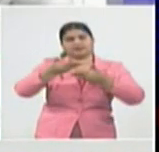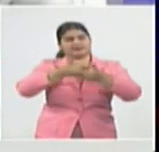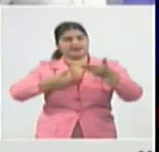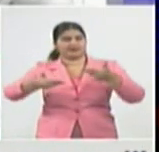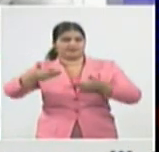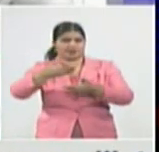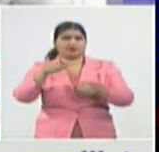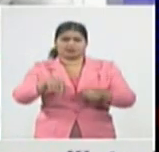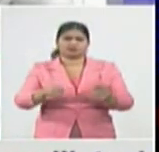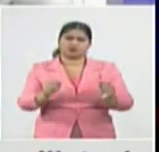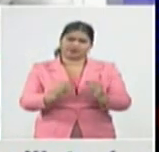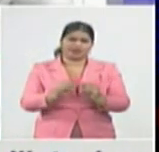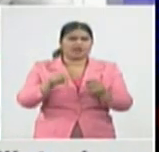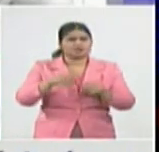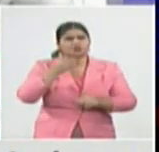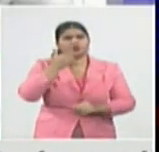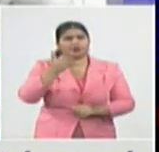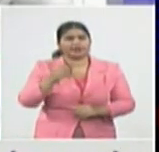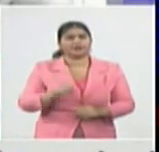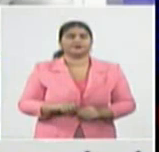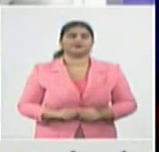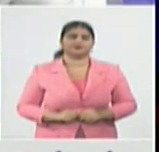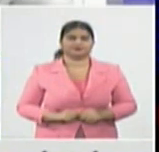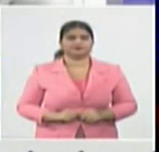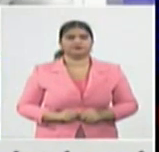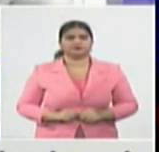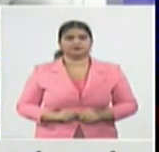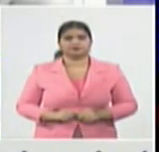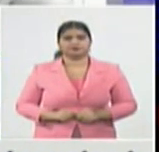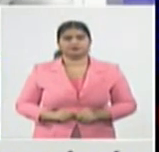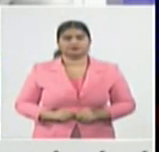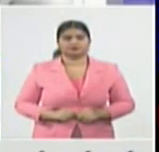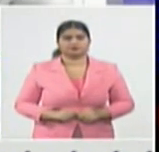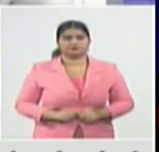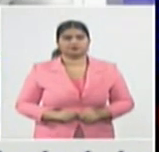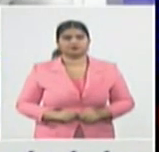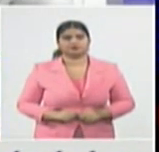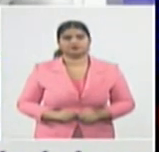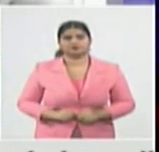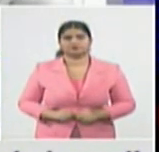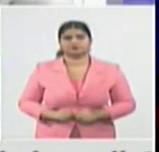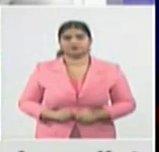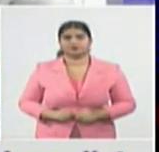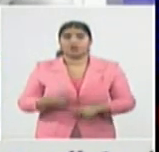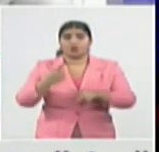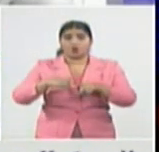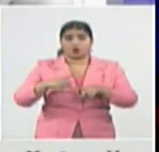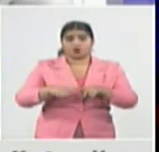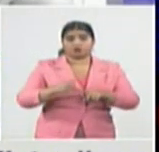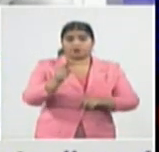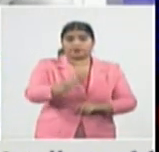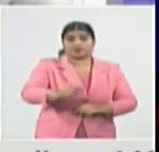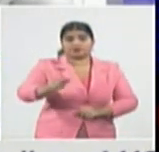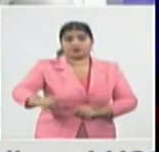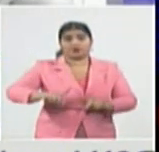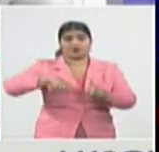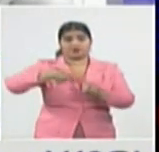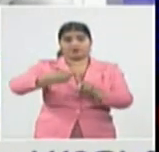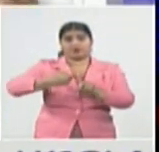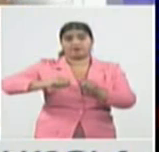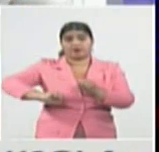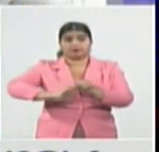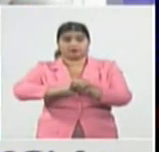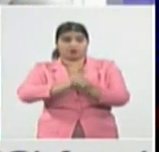contamos con muchísimos convalescientes personas que enfermaron de COVID-19 y afortunadamente han logrado vencer la